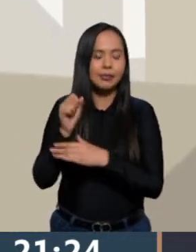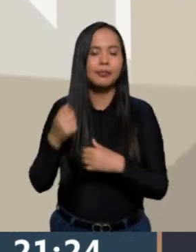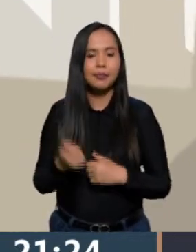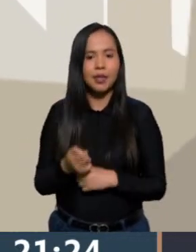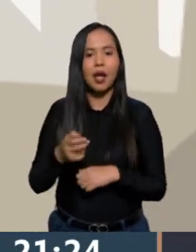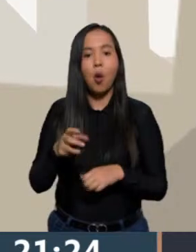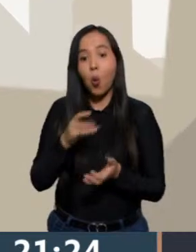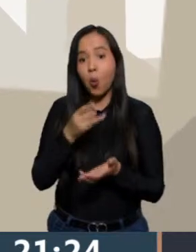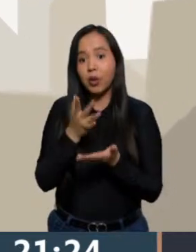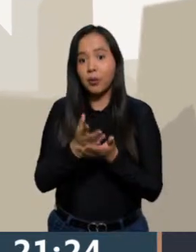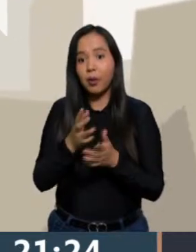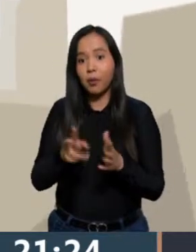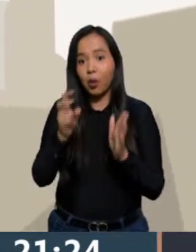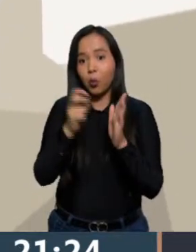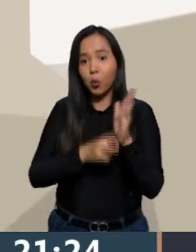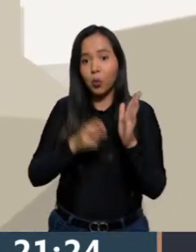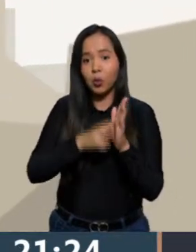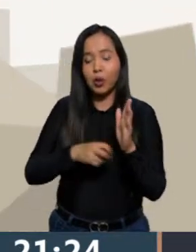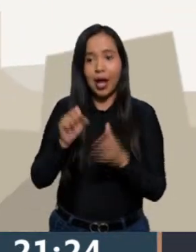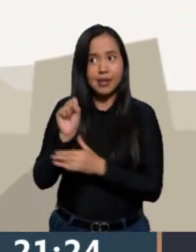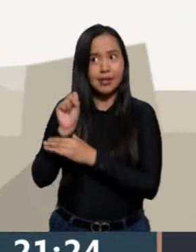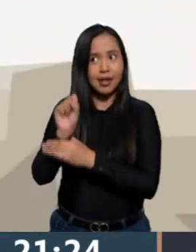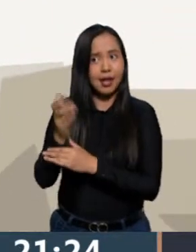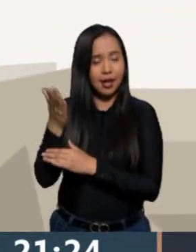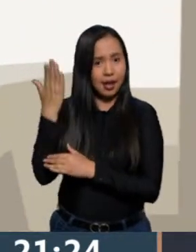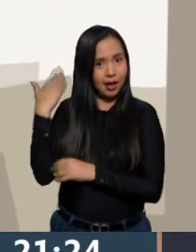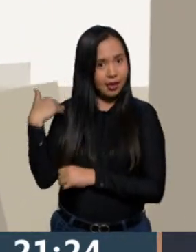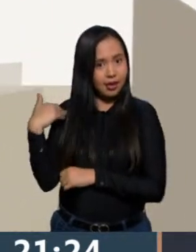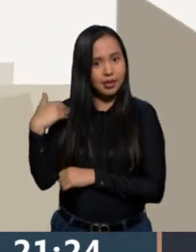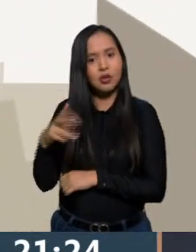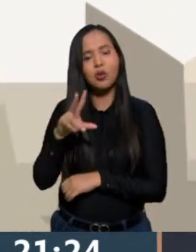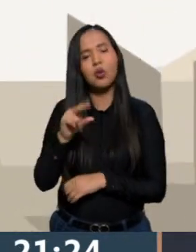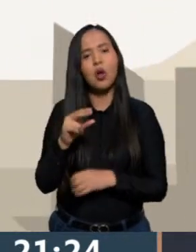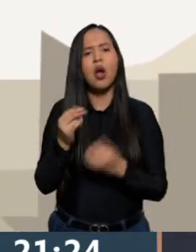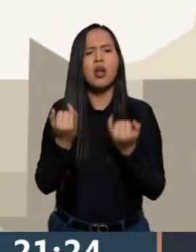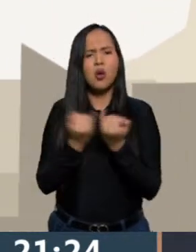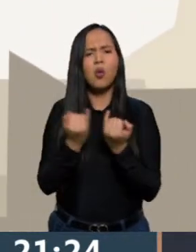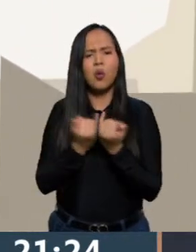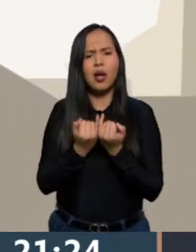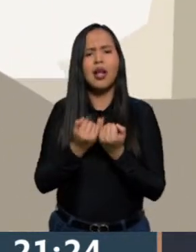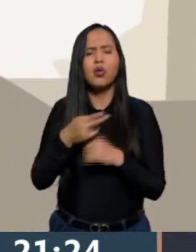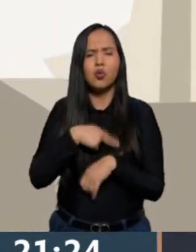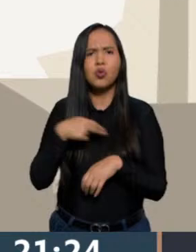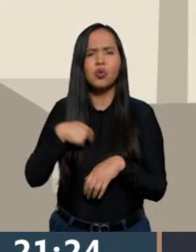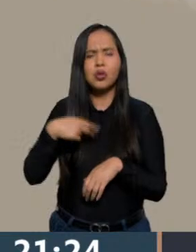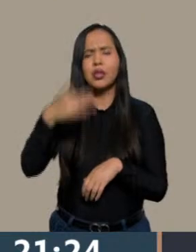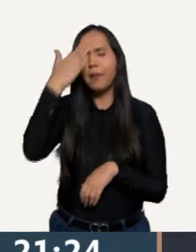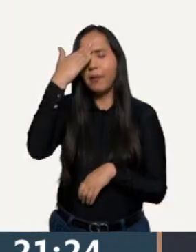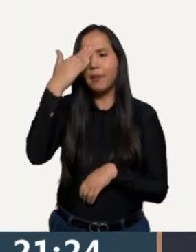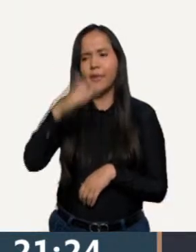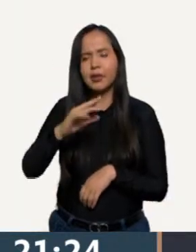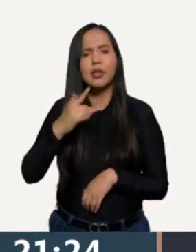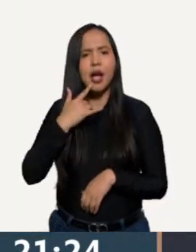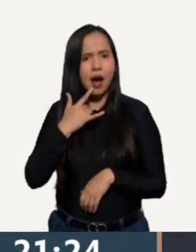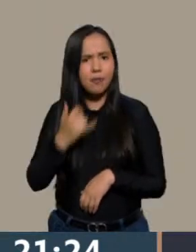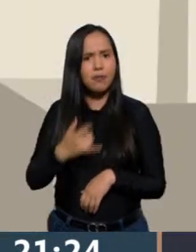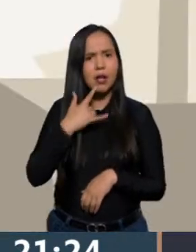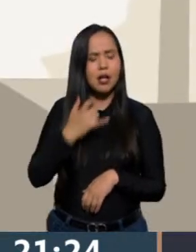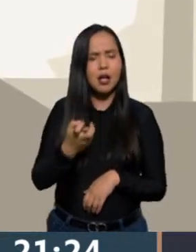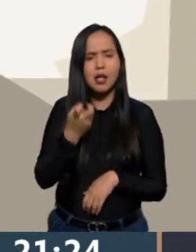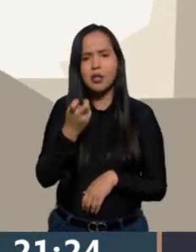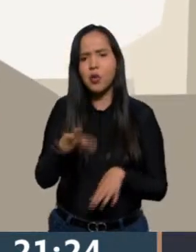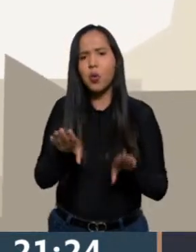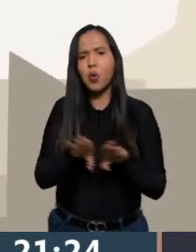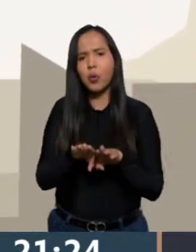por corregir los errores del sindicalismo pasado, sino porque justo consideramos que nuestra lucha no puede verse